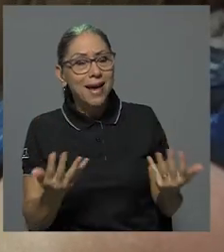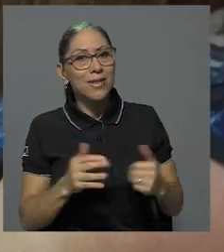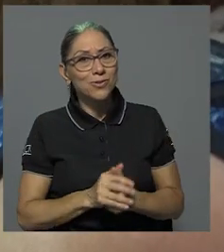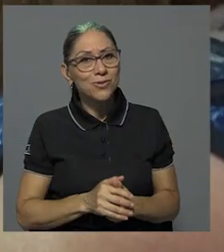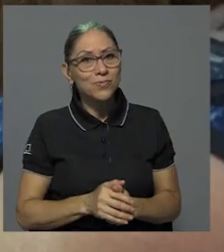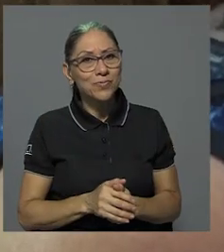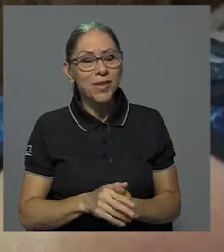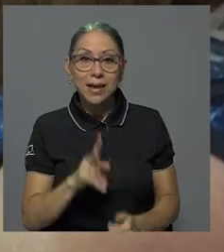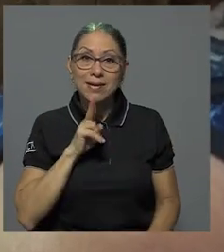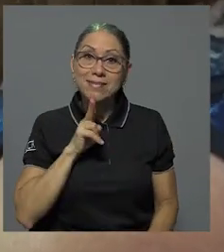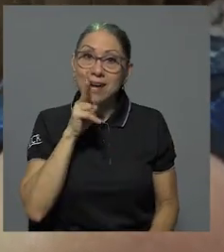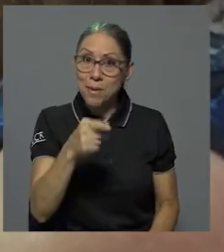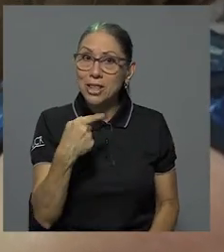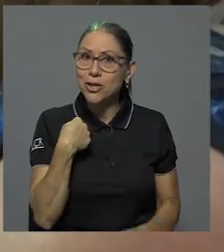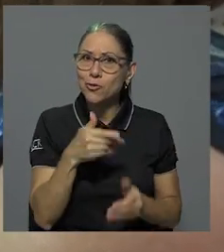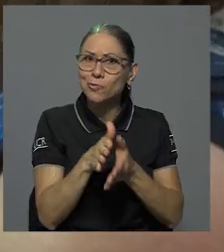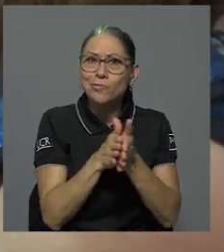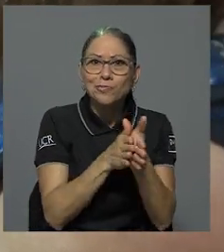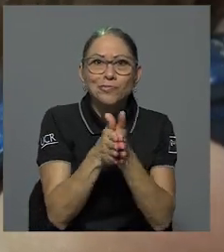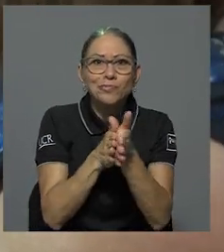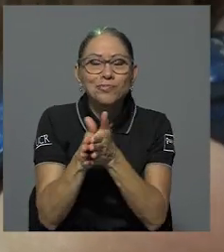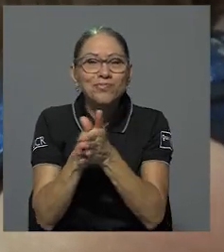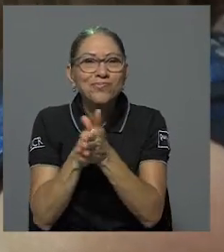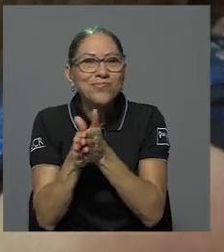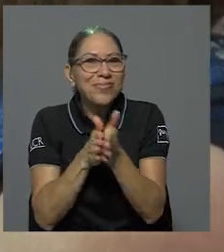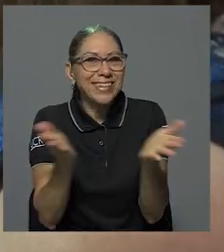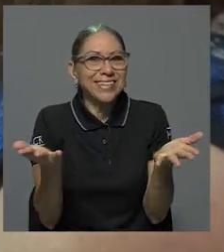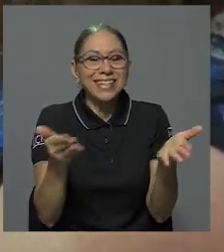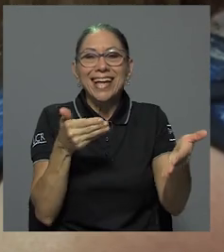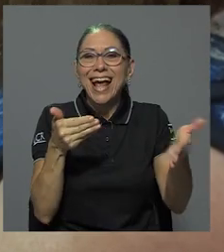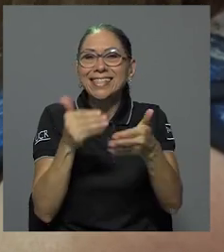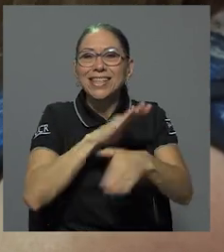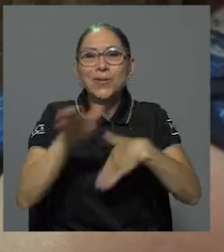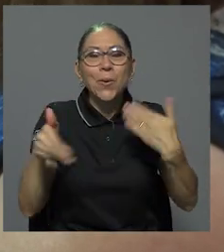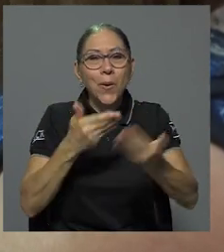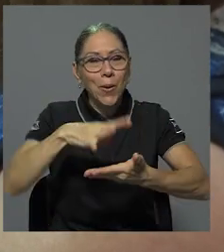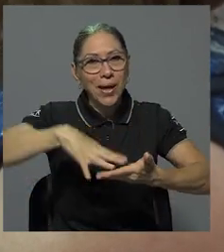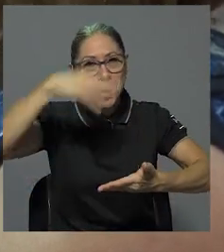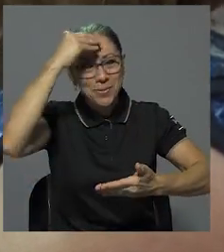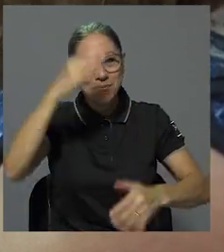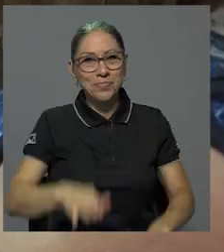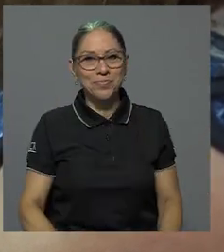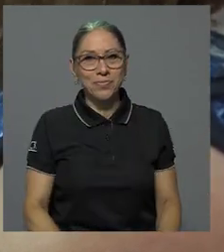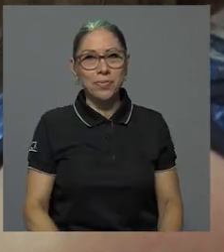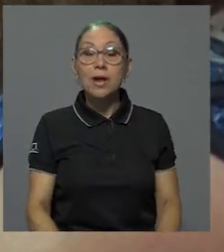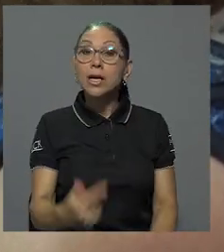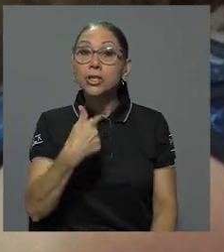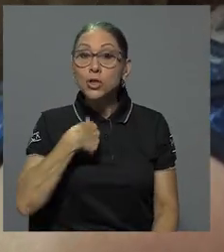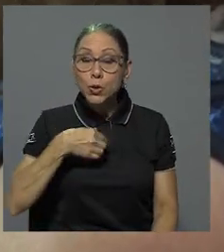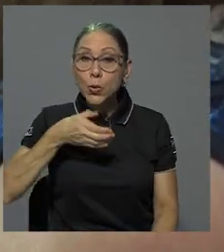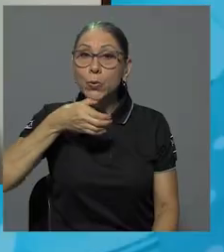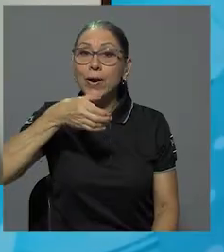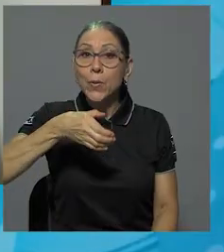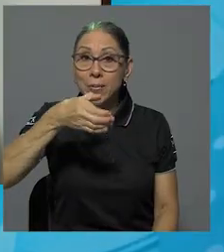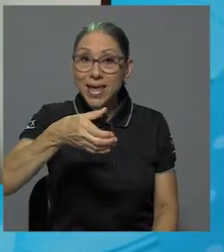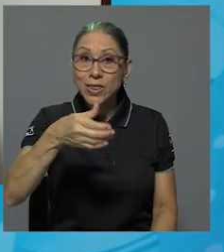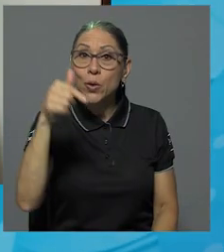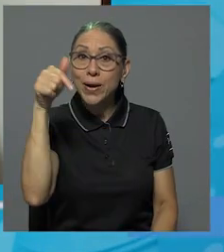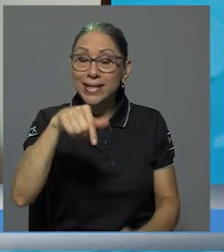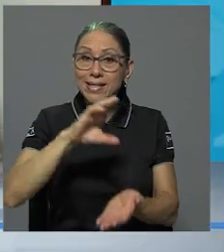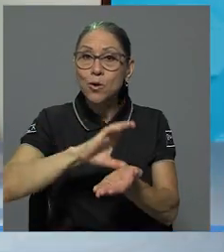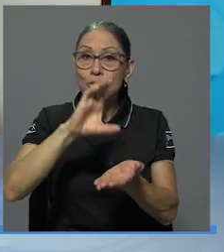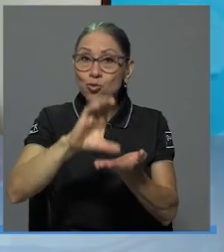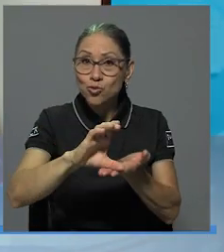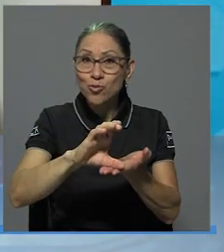le he podido sacar el jugo casi a todo lo que hemos aprendido, ¿verdad? Yo les recomiendo este